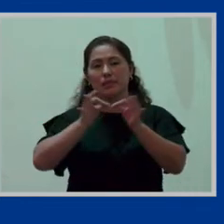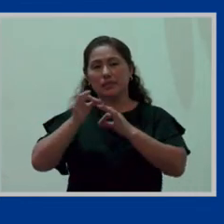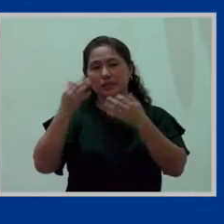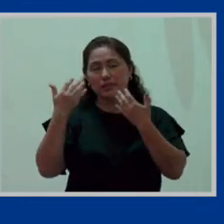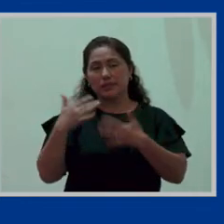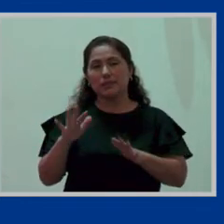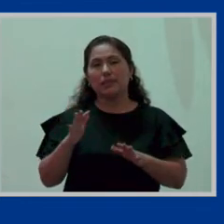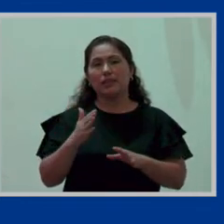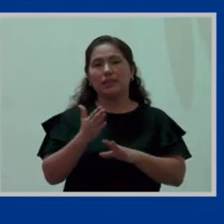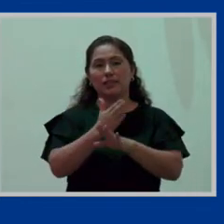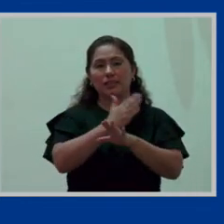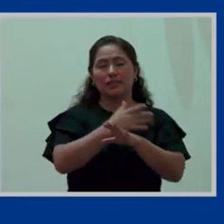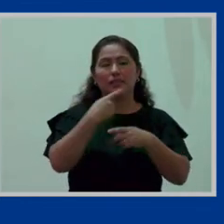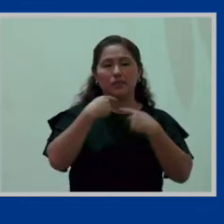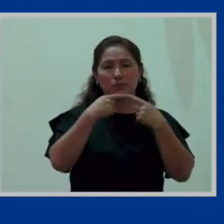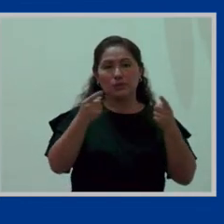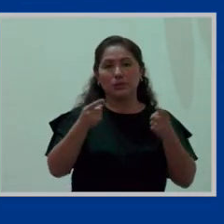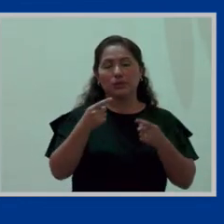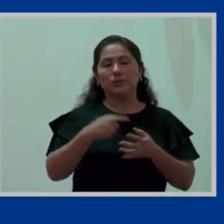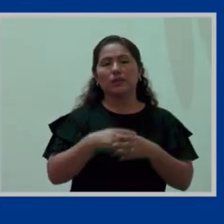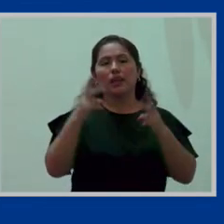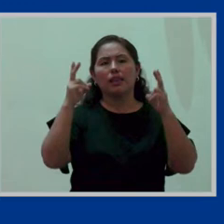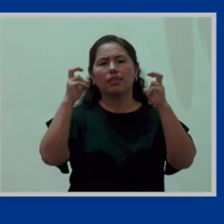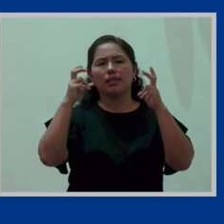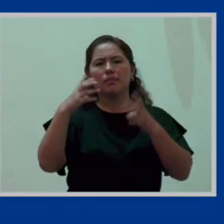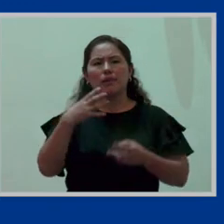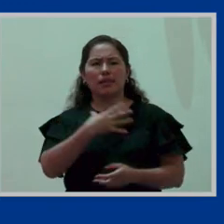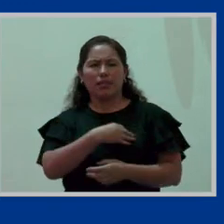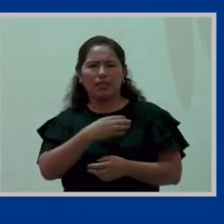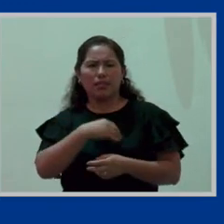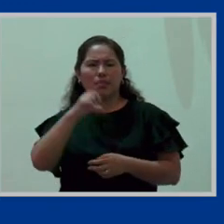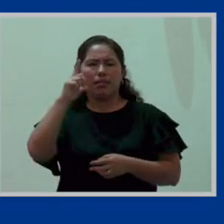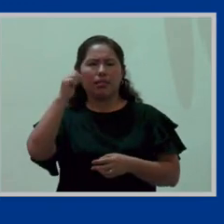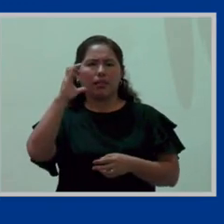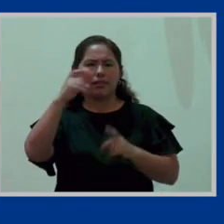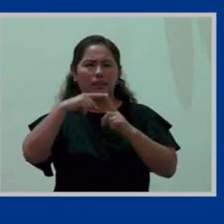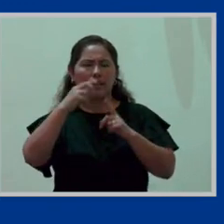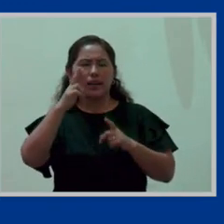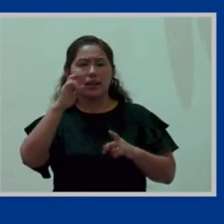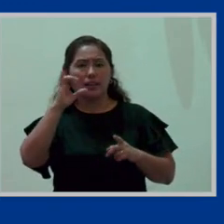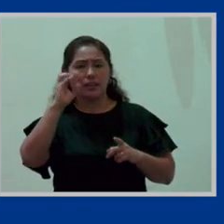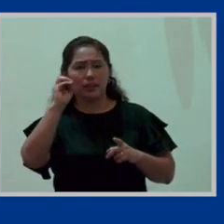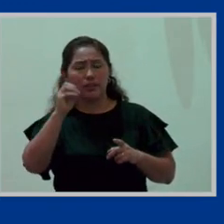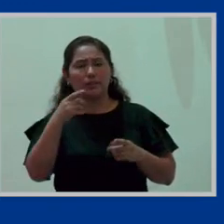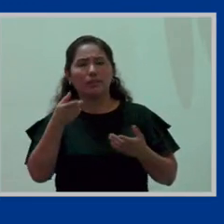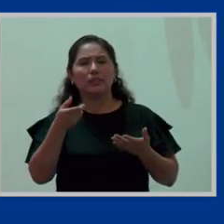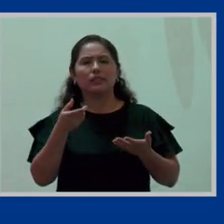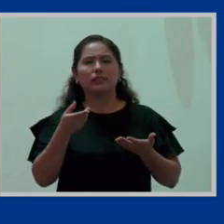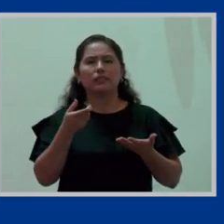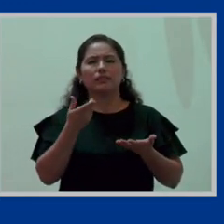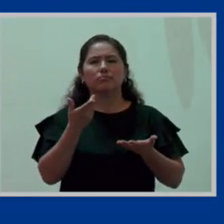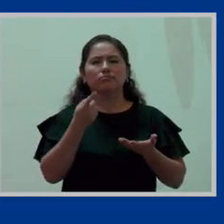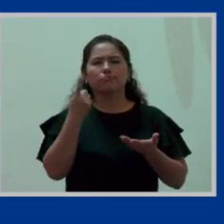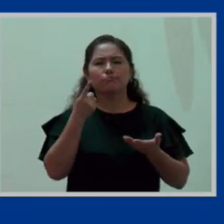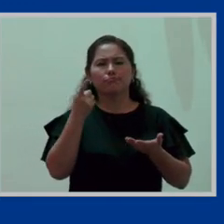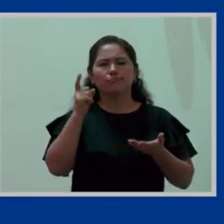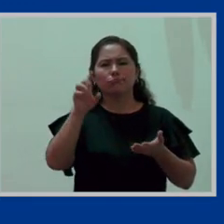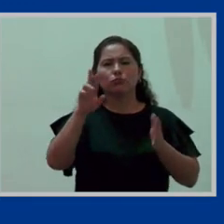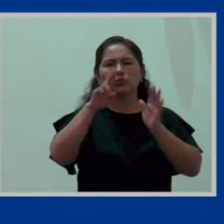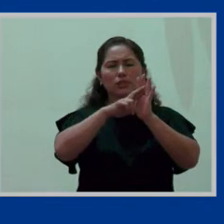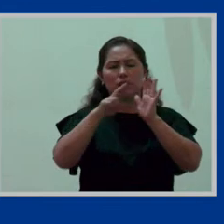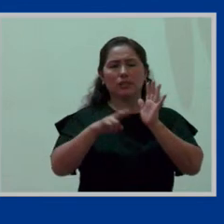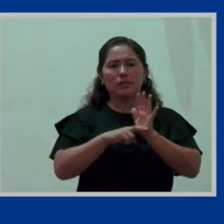se anunció que el tema de lactarios ya no es solamente de la 29.896, ni solamente de su reglamento,